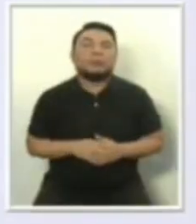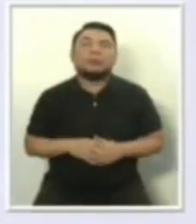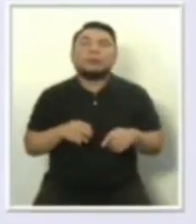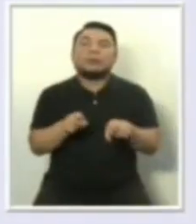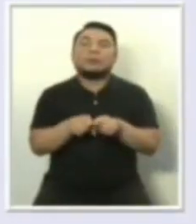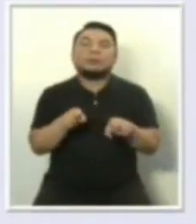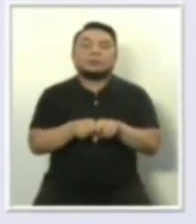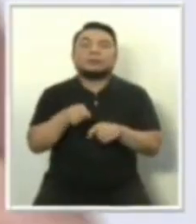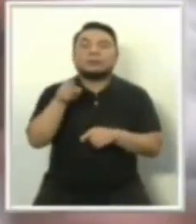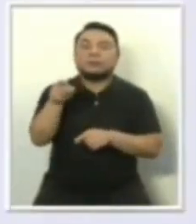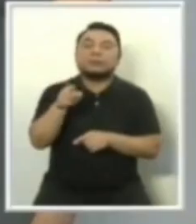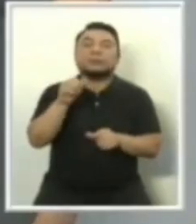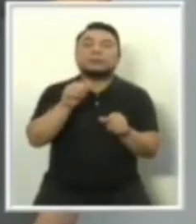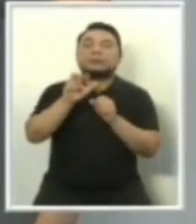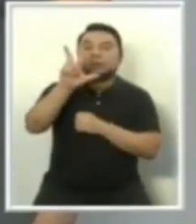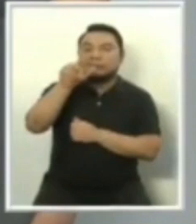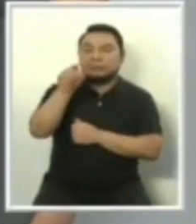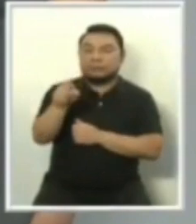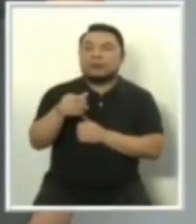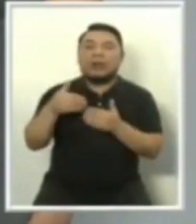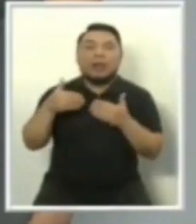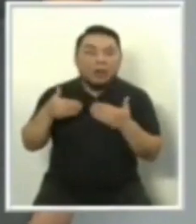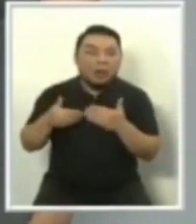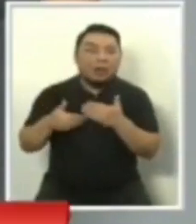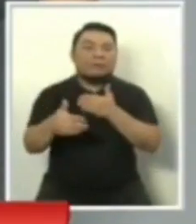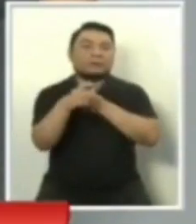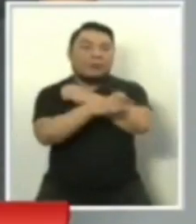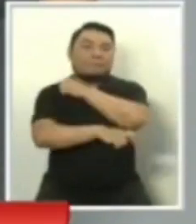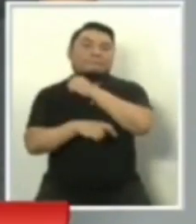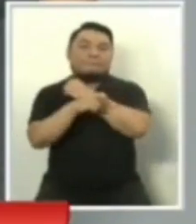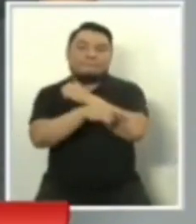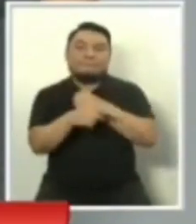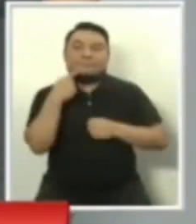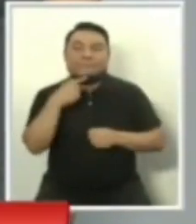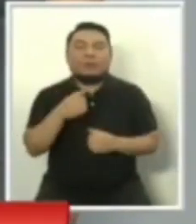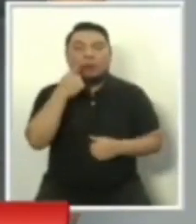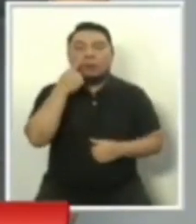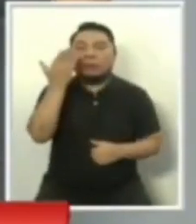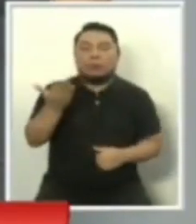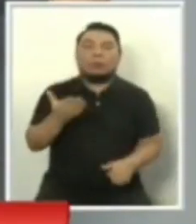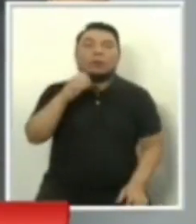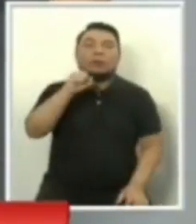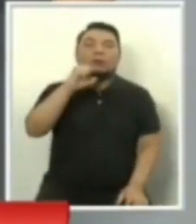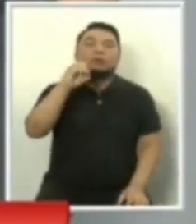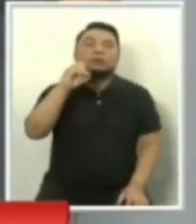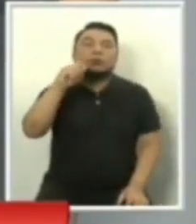Seguimos con el número 3, Avanza País, Partido de Integración Social Hernando de Soto.